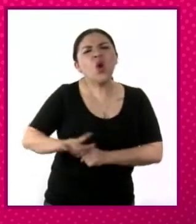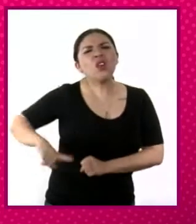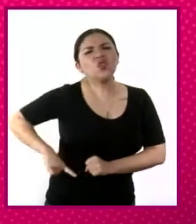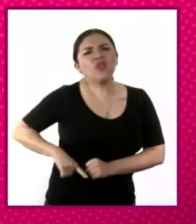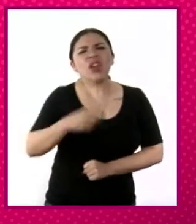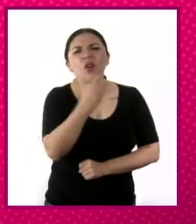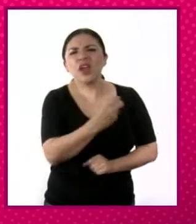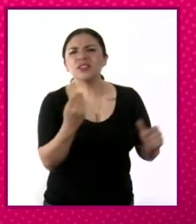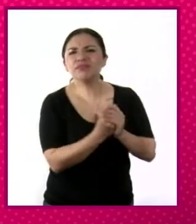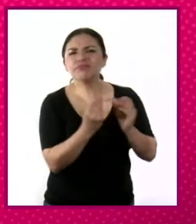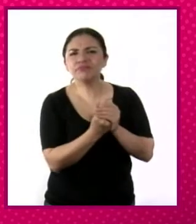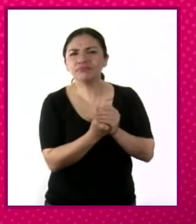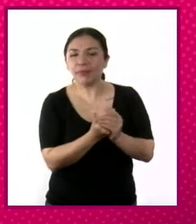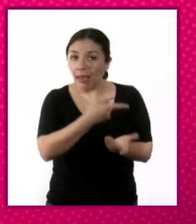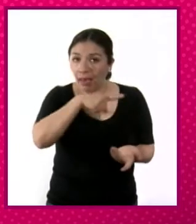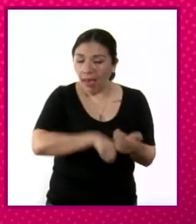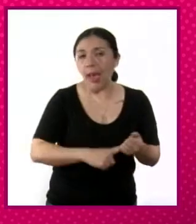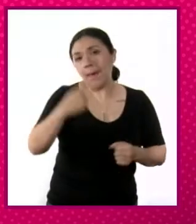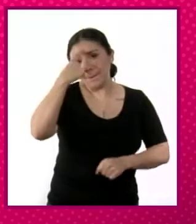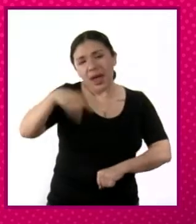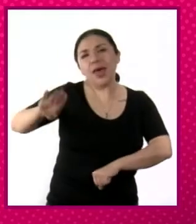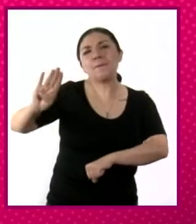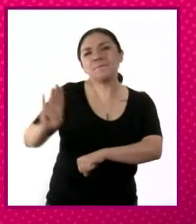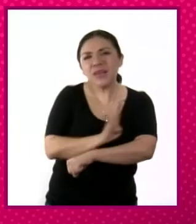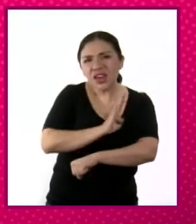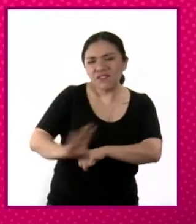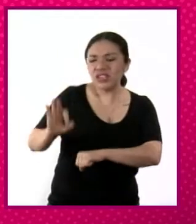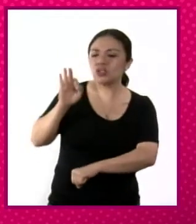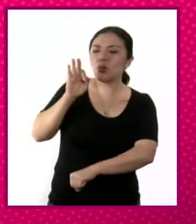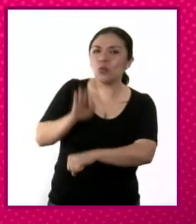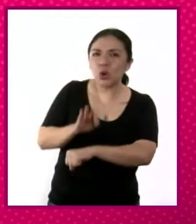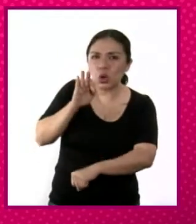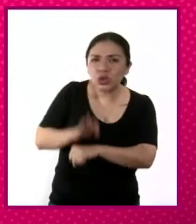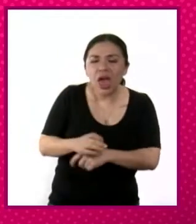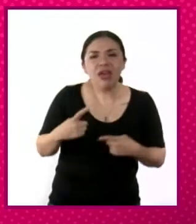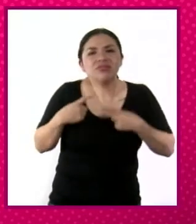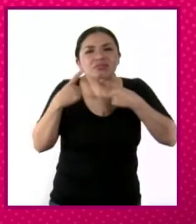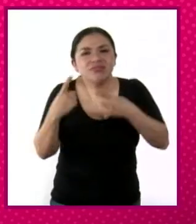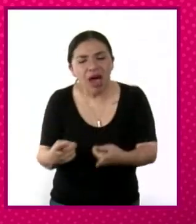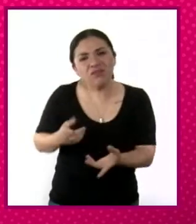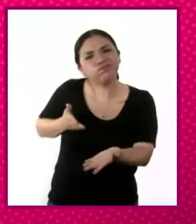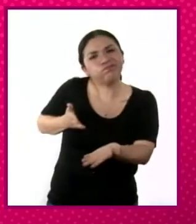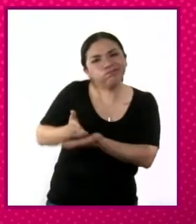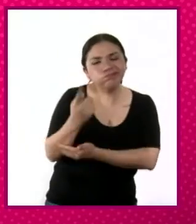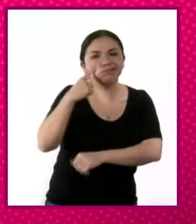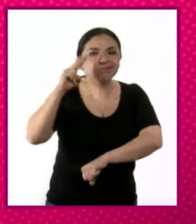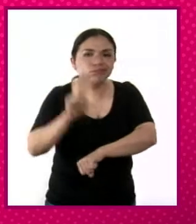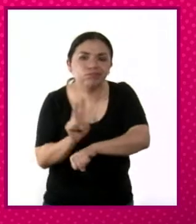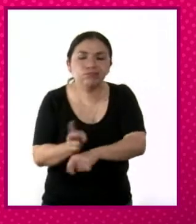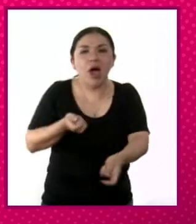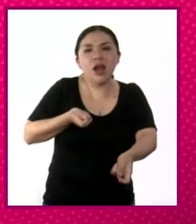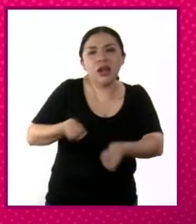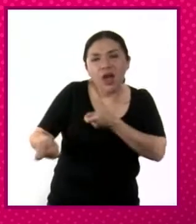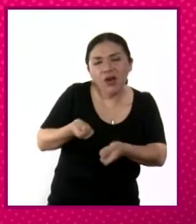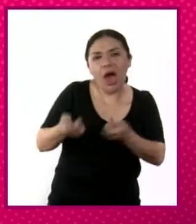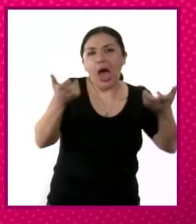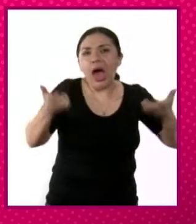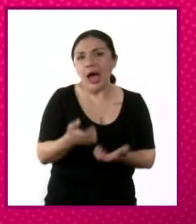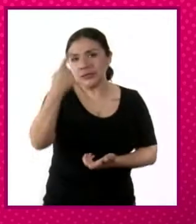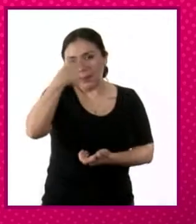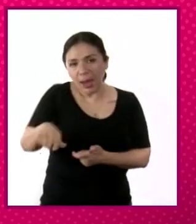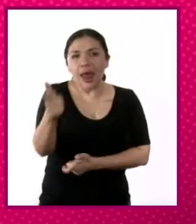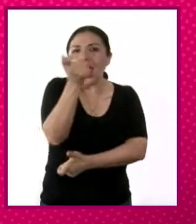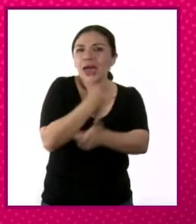Es un Estado benefactor, es un Estado interventor, regulador, conductor de la